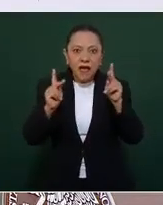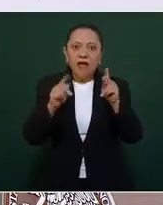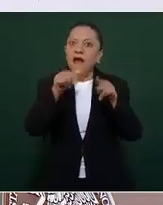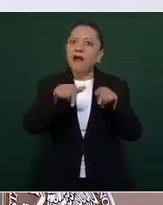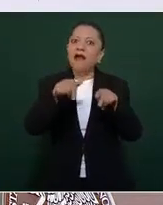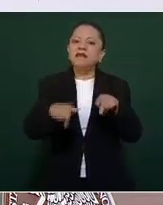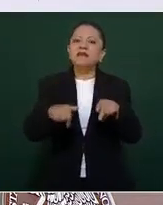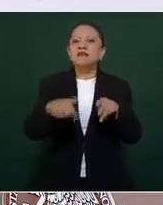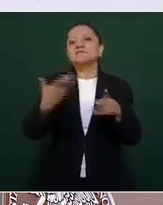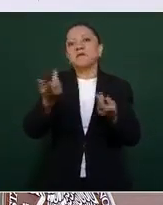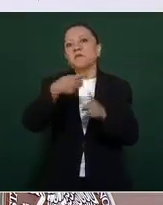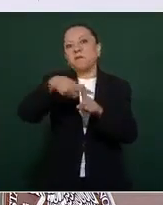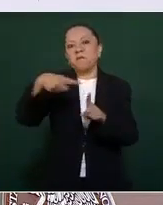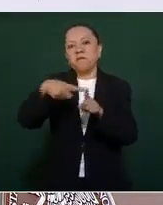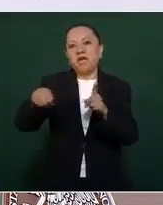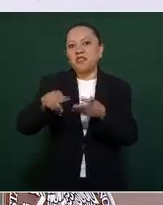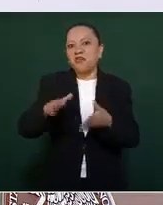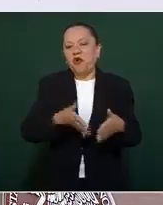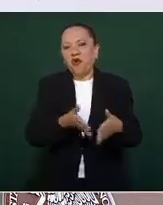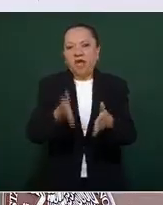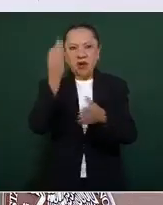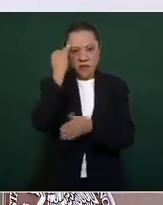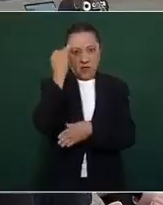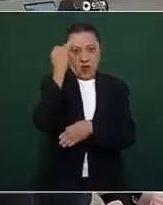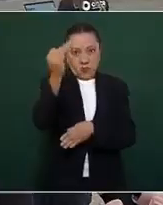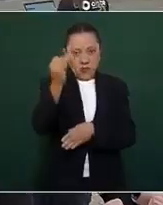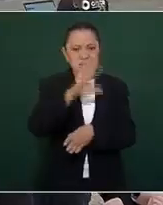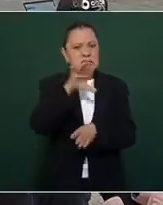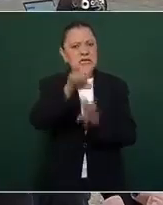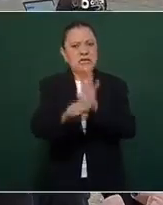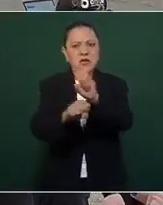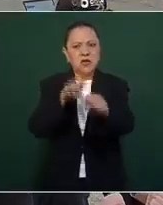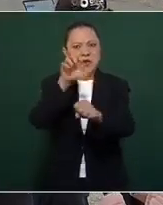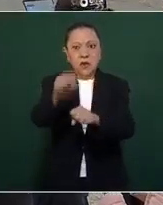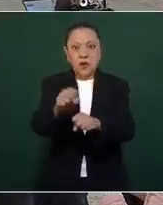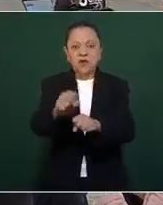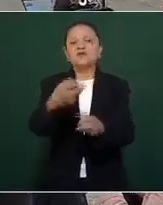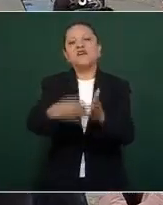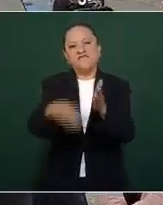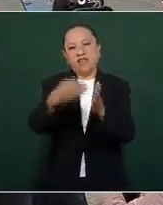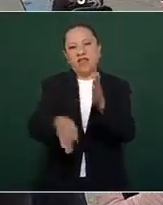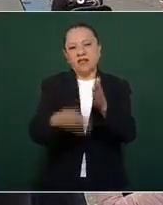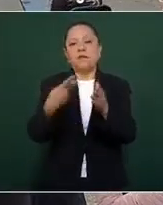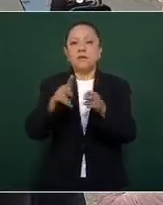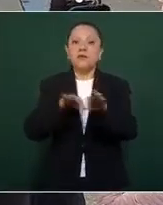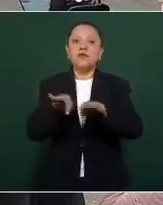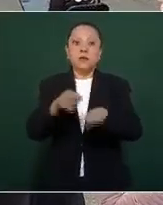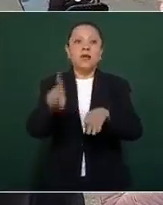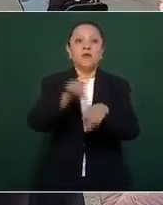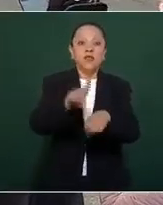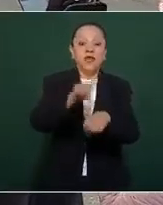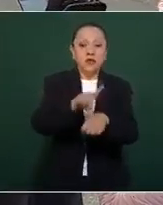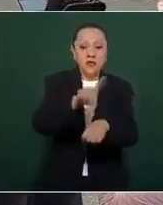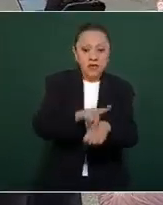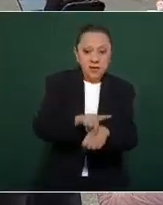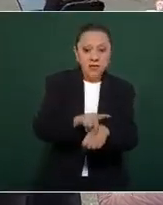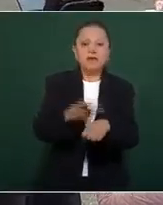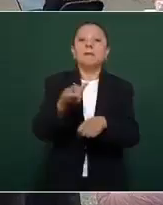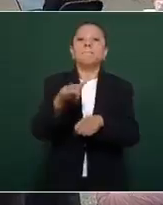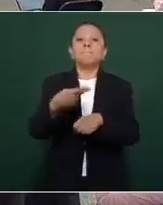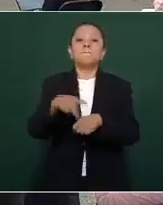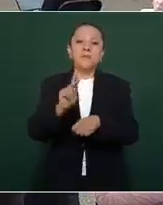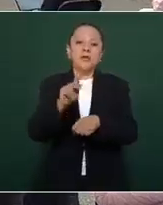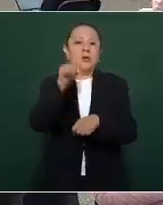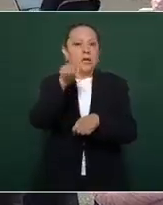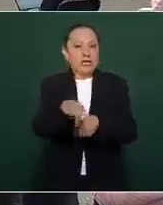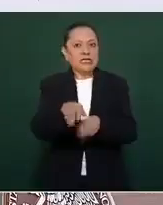con logros pendientes en los que trabajamos día a día. Somos coherentes con los principios del México de la transformación.